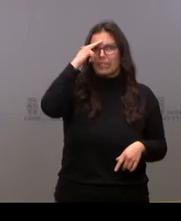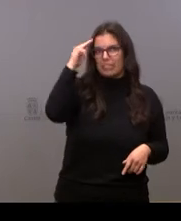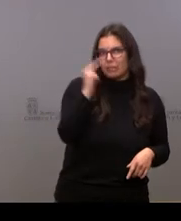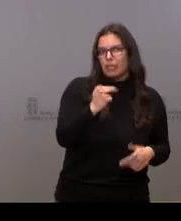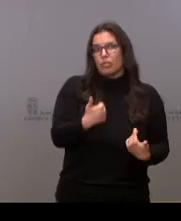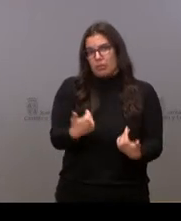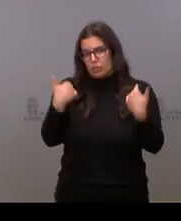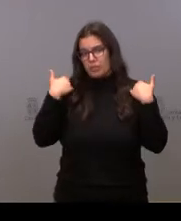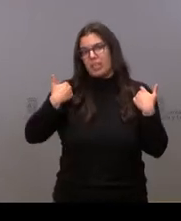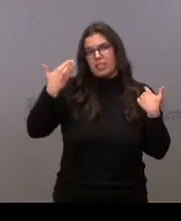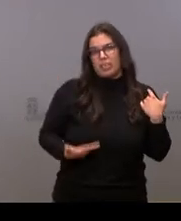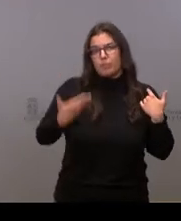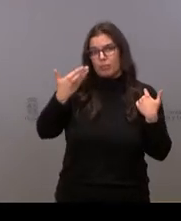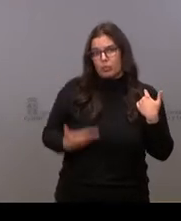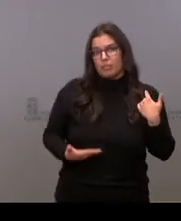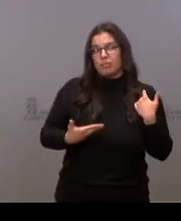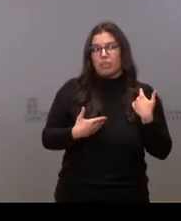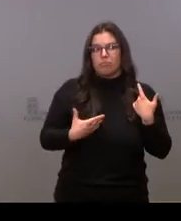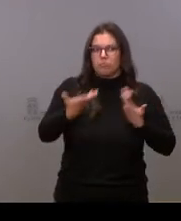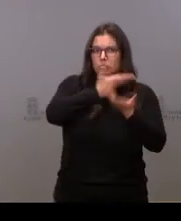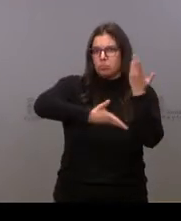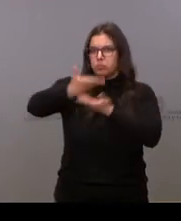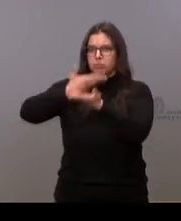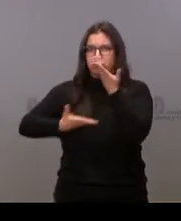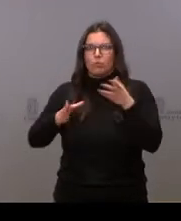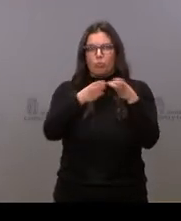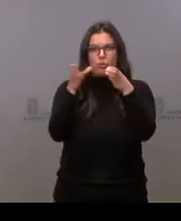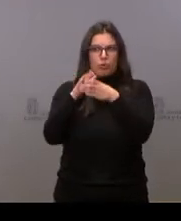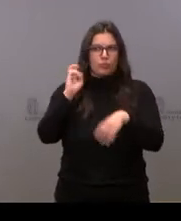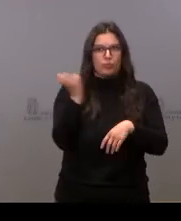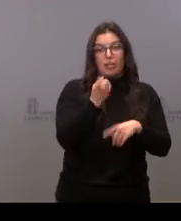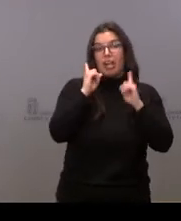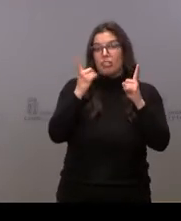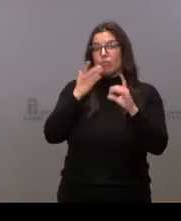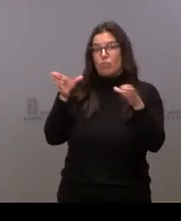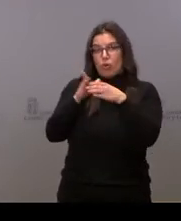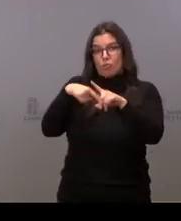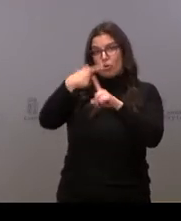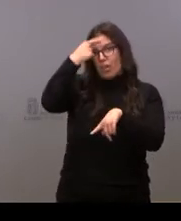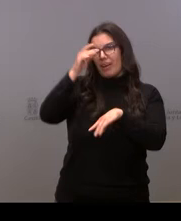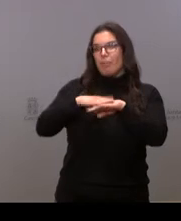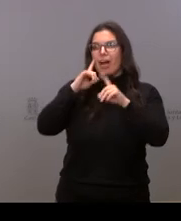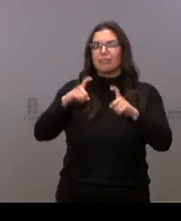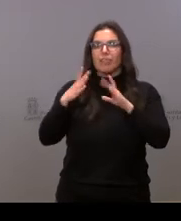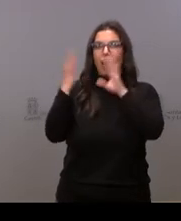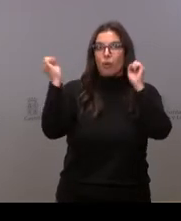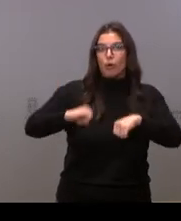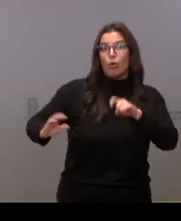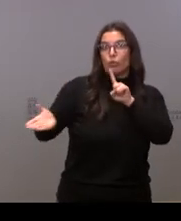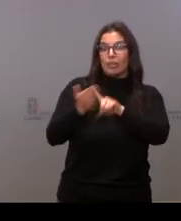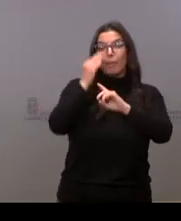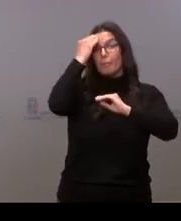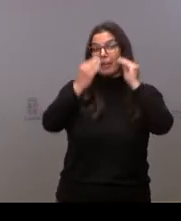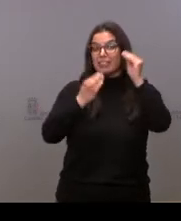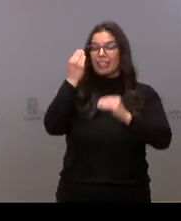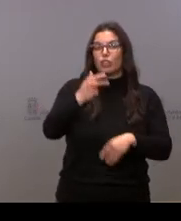responsabilidad con distintas fuerzas políticas, en este caso por Ávila, para alcanzar acuerdos pensando en el